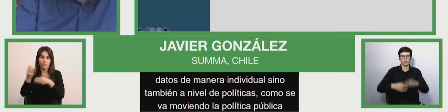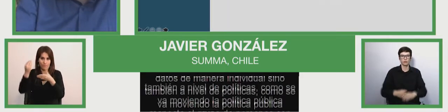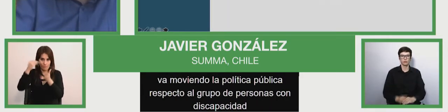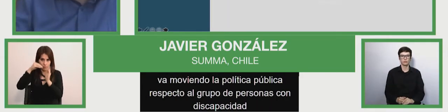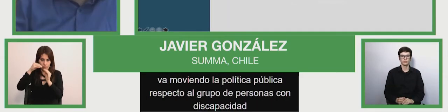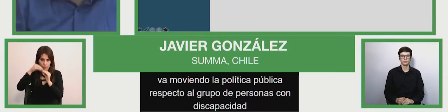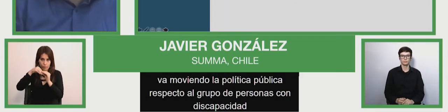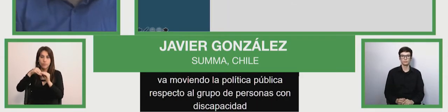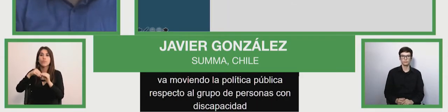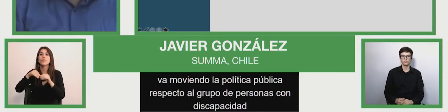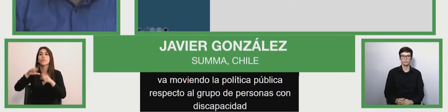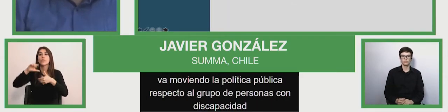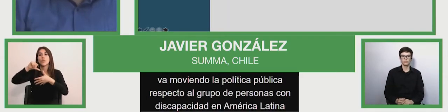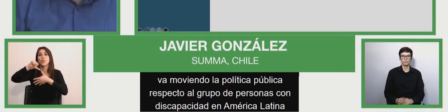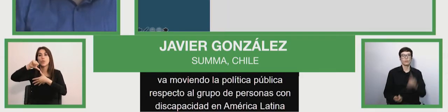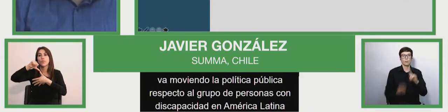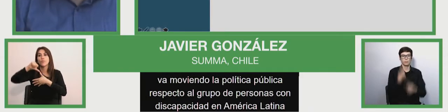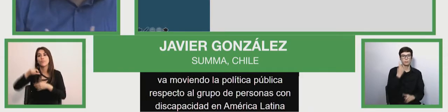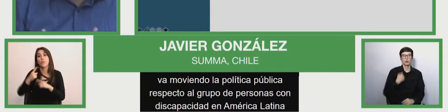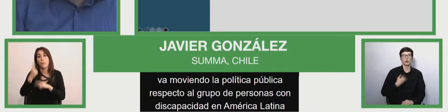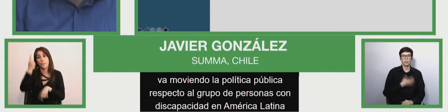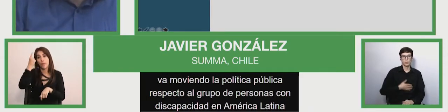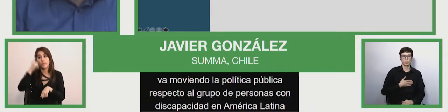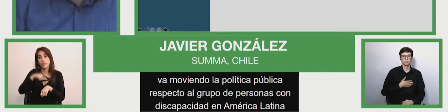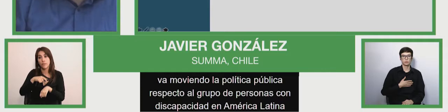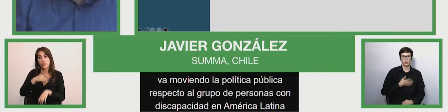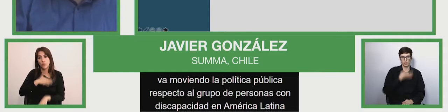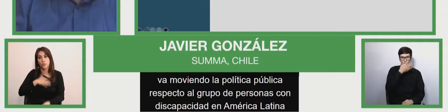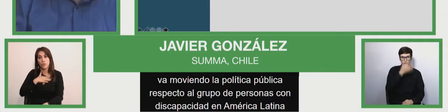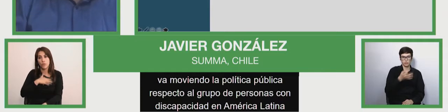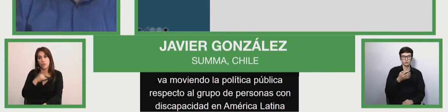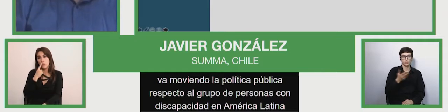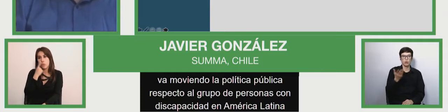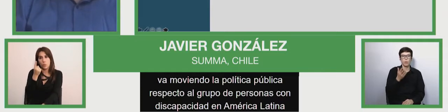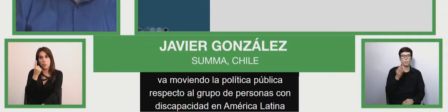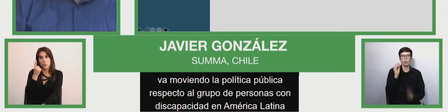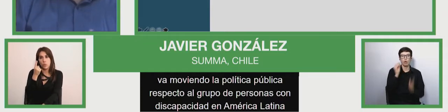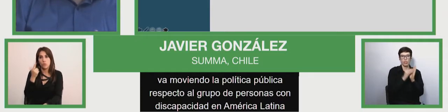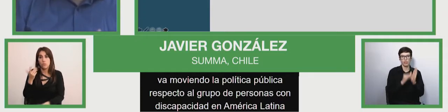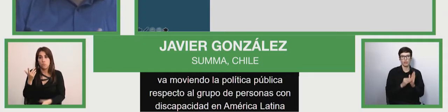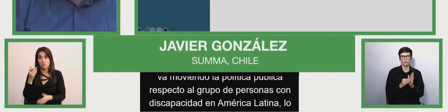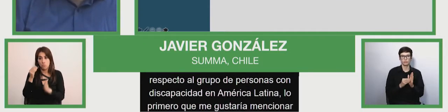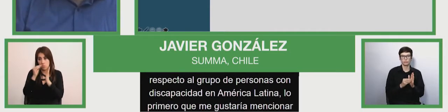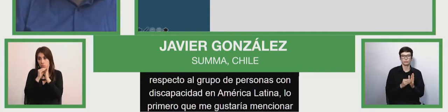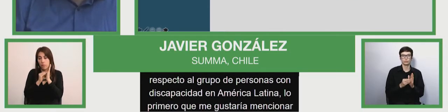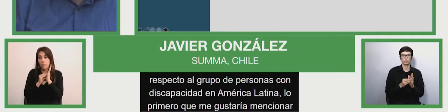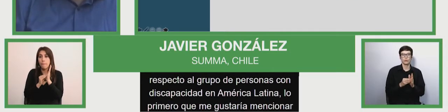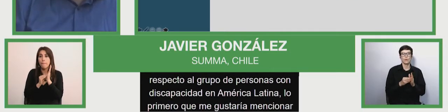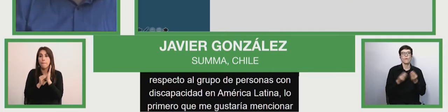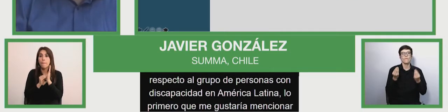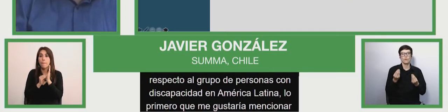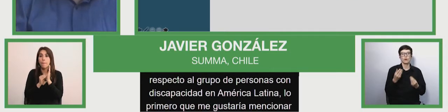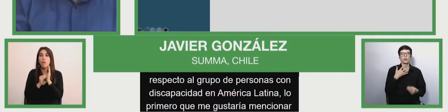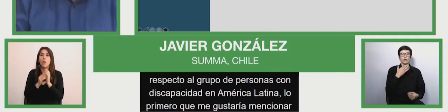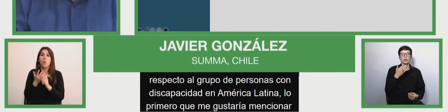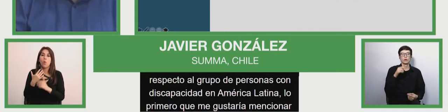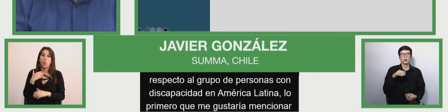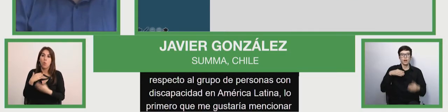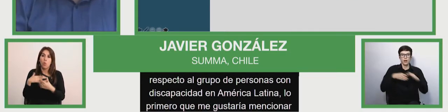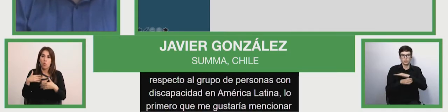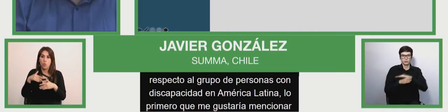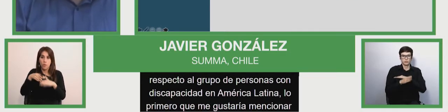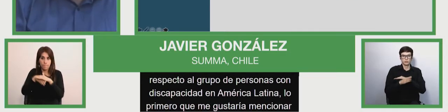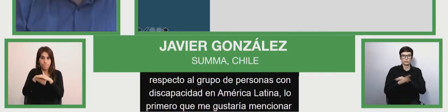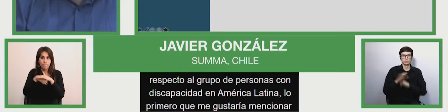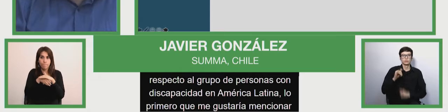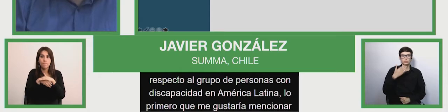Lo primero que me gustaría mencionar en términos, como digo, de datos, es, bueno, es que el acceso y el, por ende,